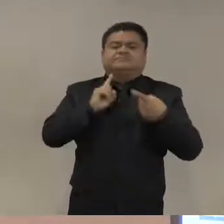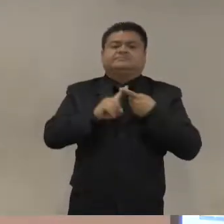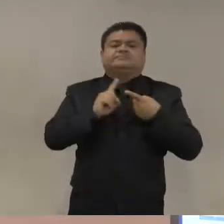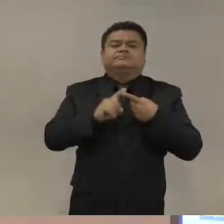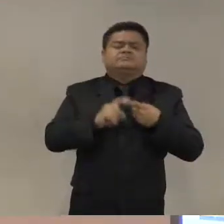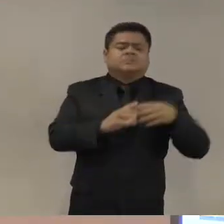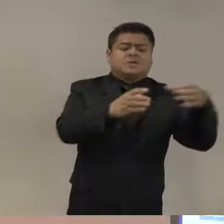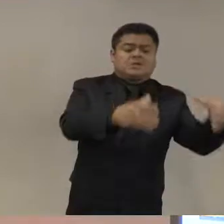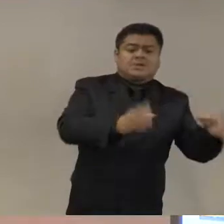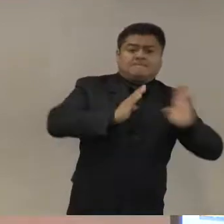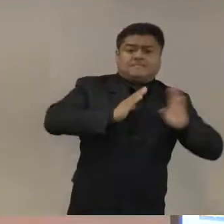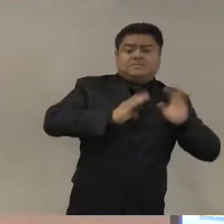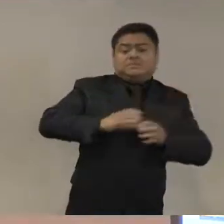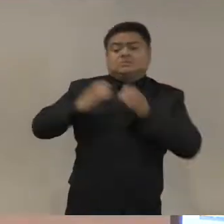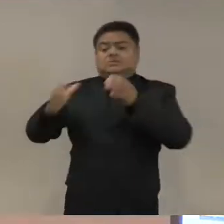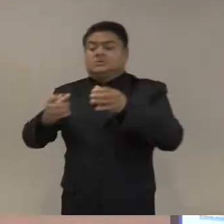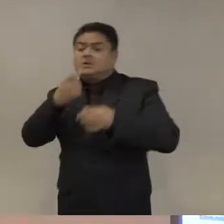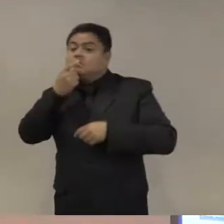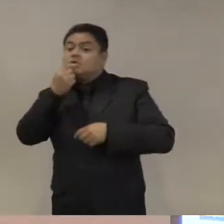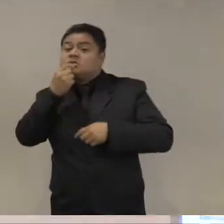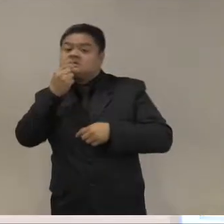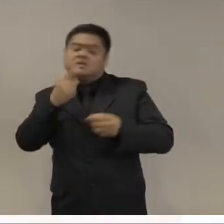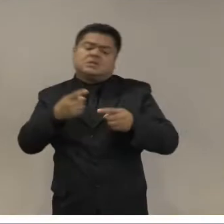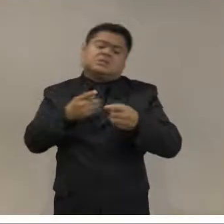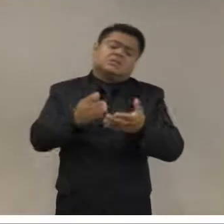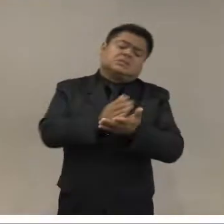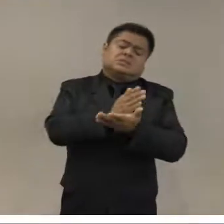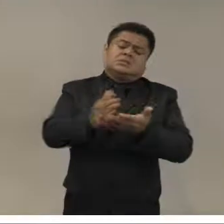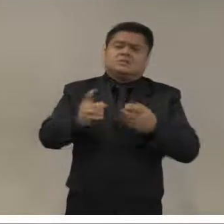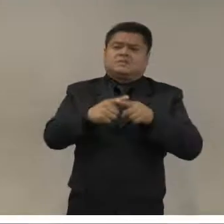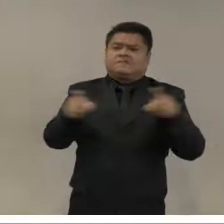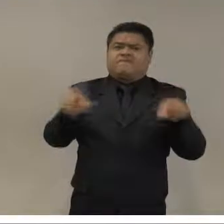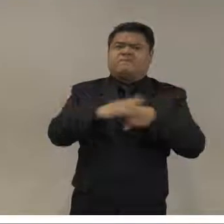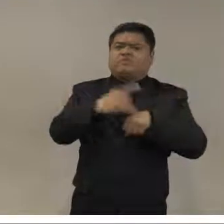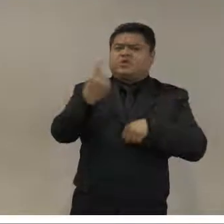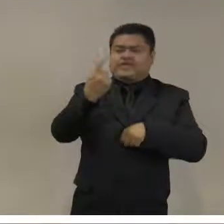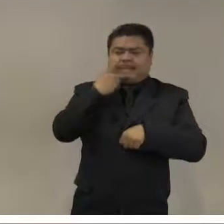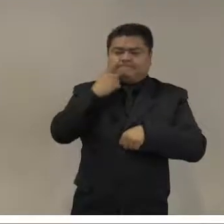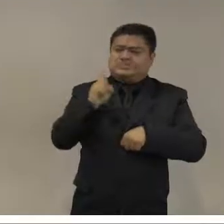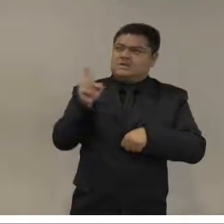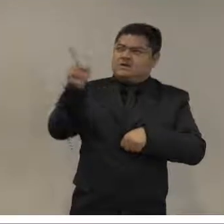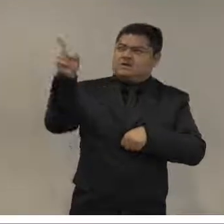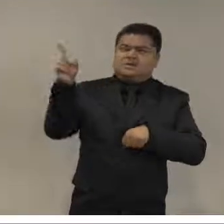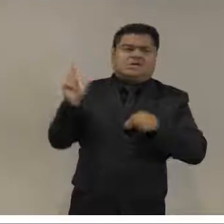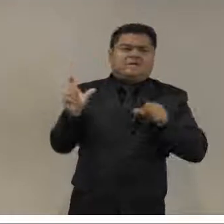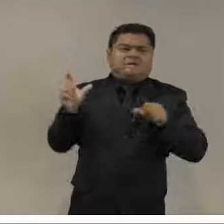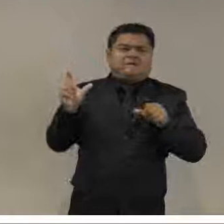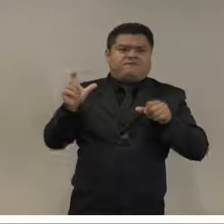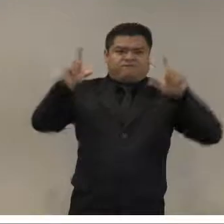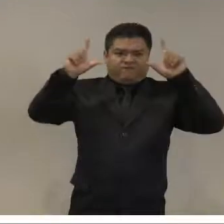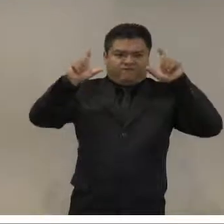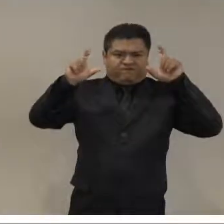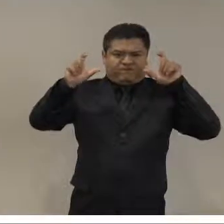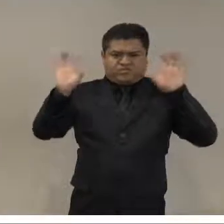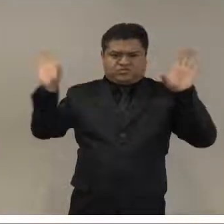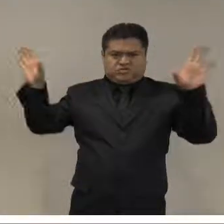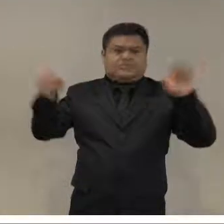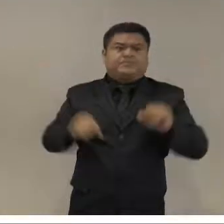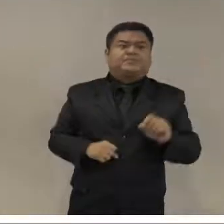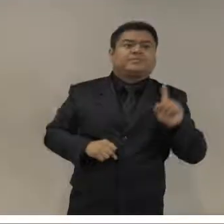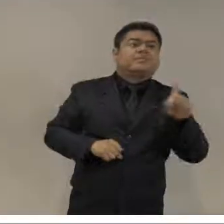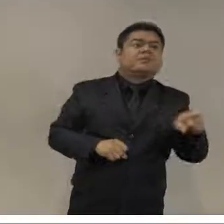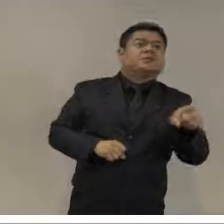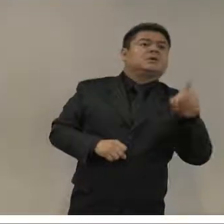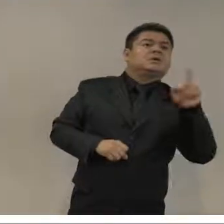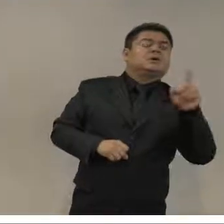La respuesta no es necesariamente tan clara. Miren esas dos fotos. Ambos vienen de Estados Unidos. El señor a la izquierda es un